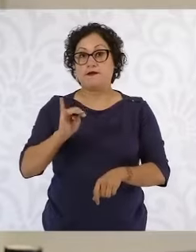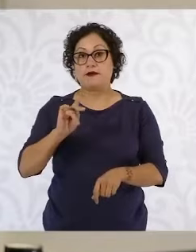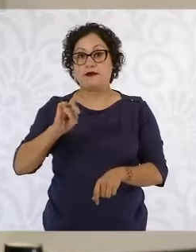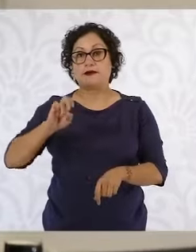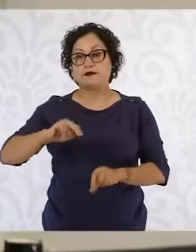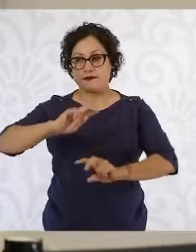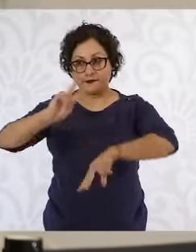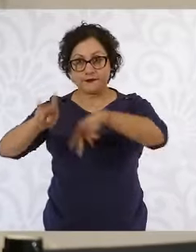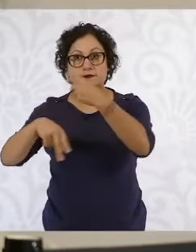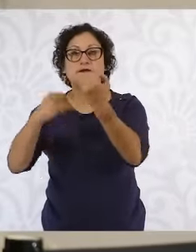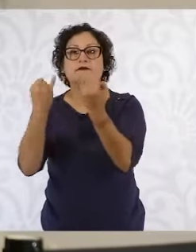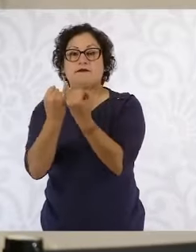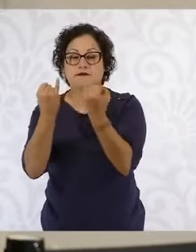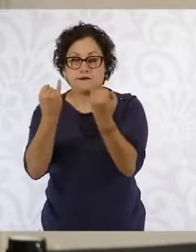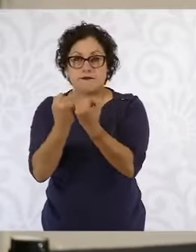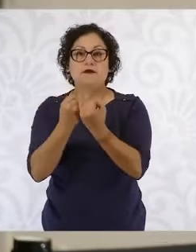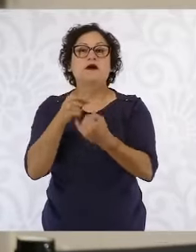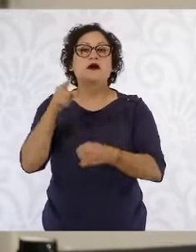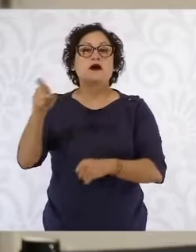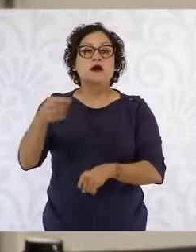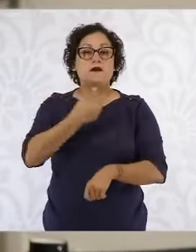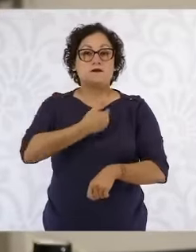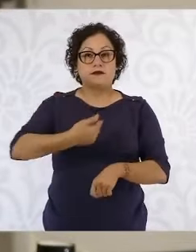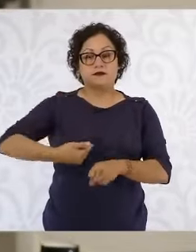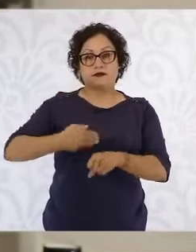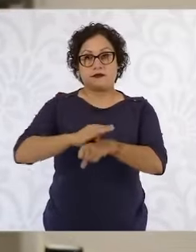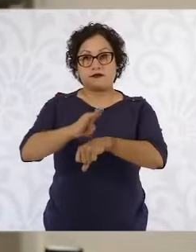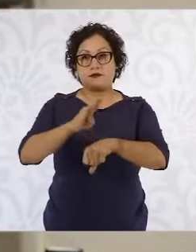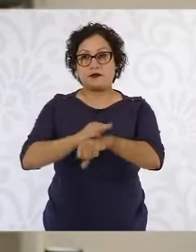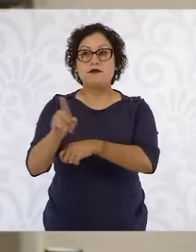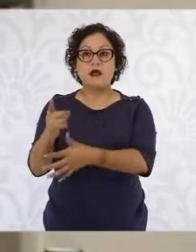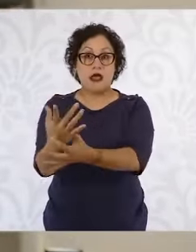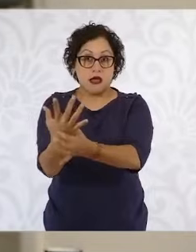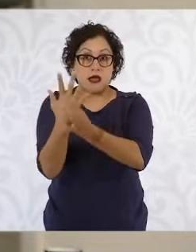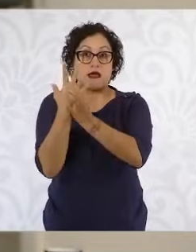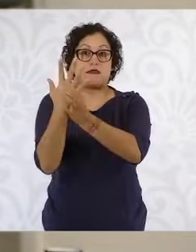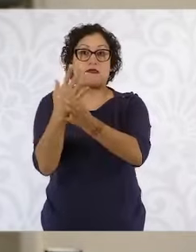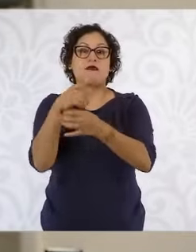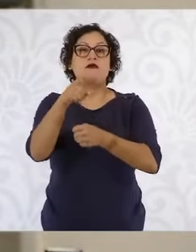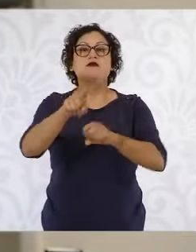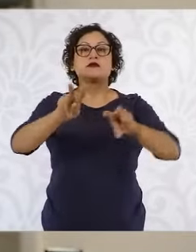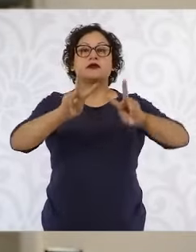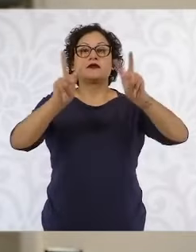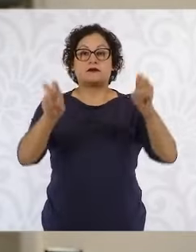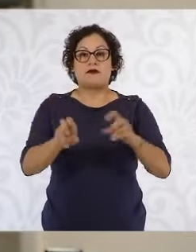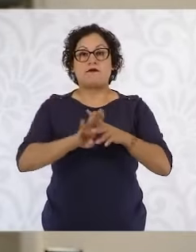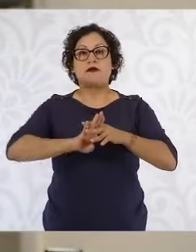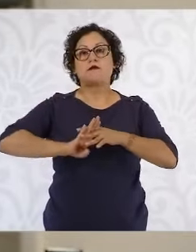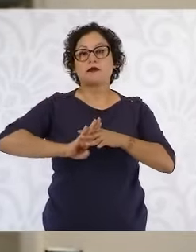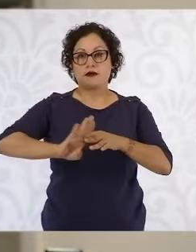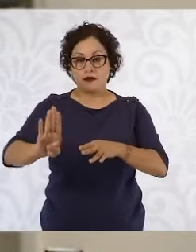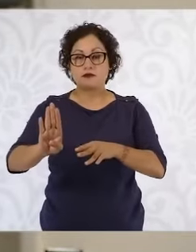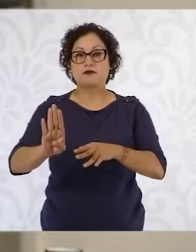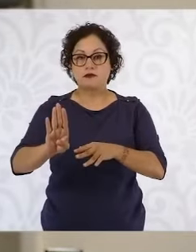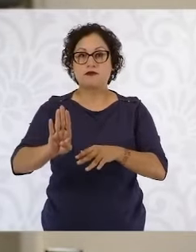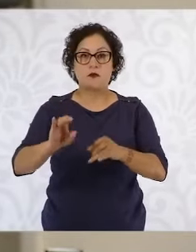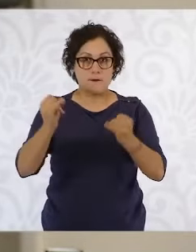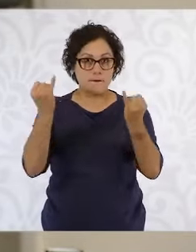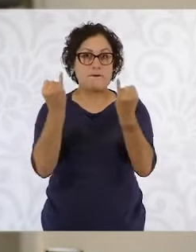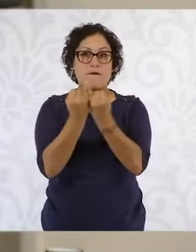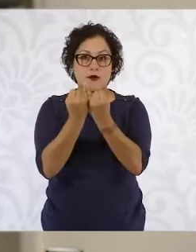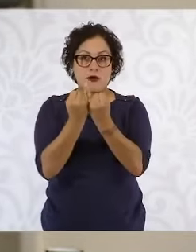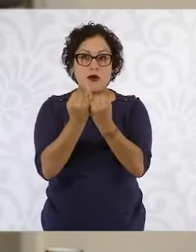brasileño manifestó que también se tomará el tema migratorio. ¿Usted secundará este tema del presidente